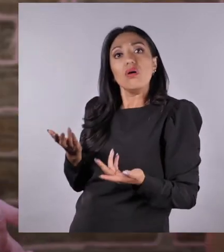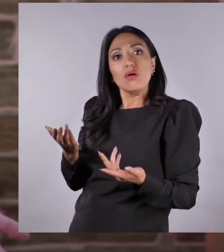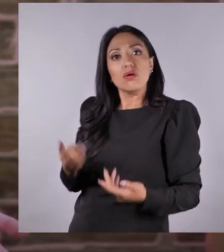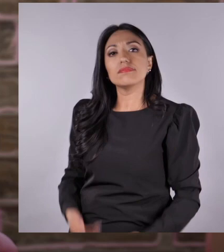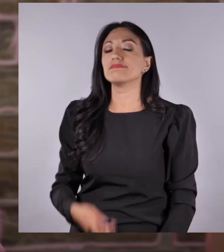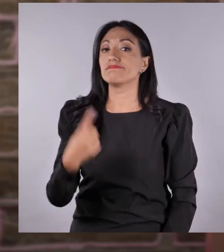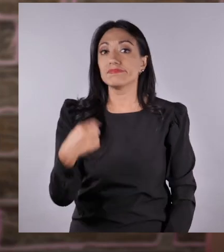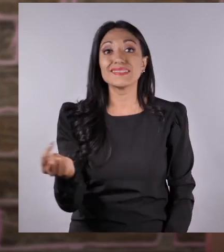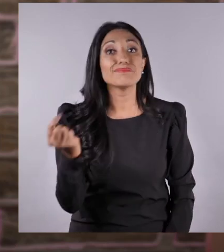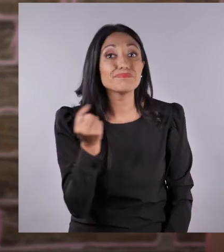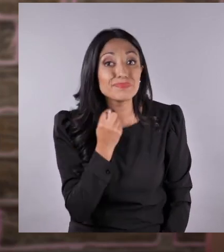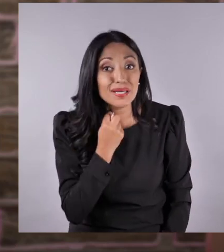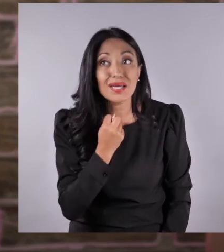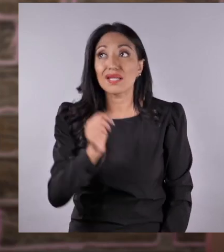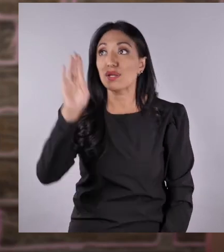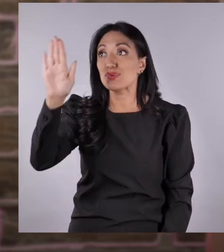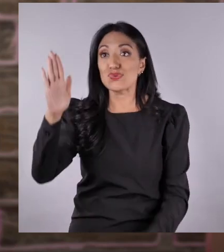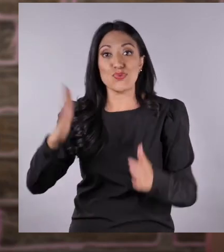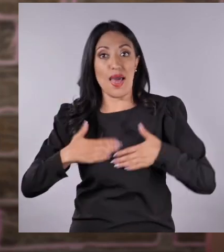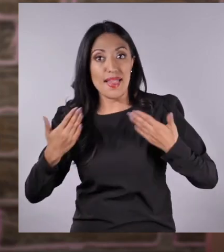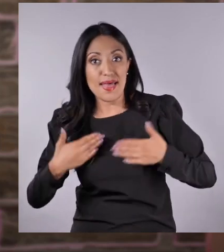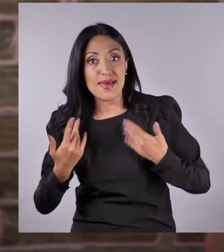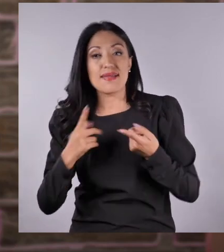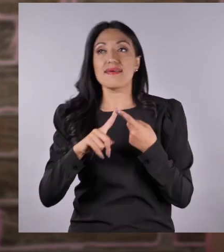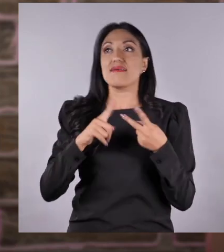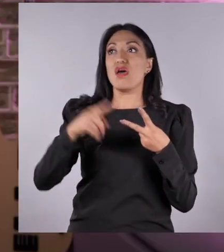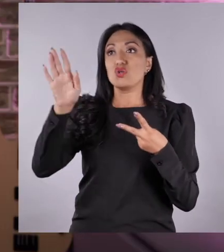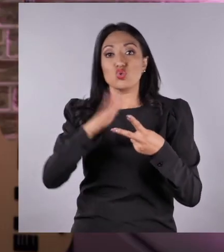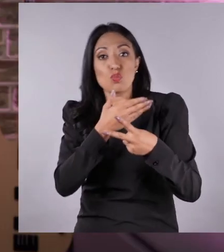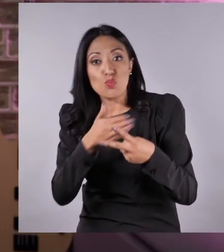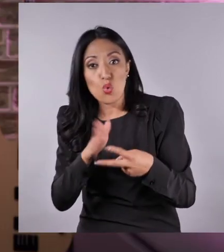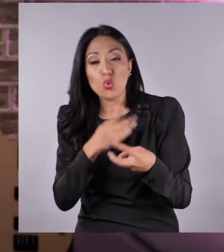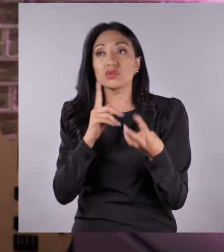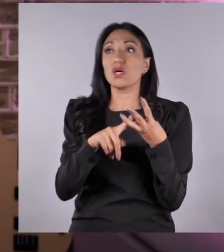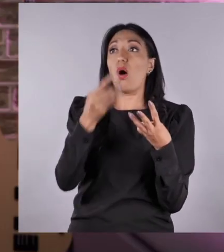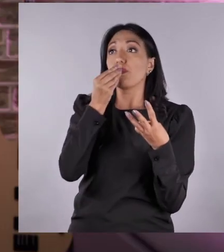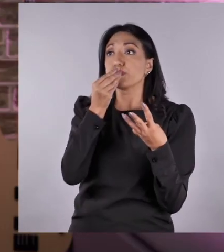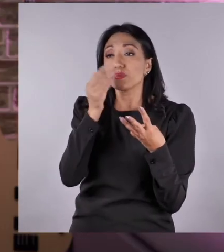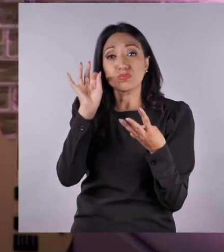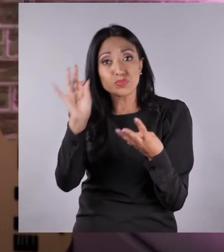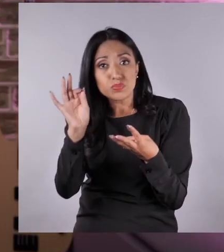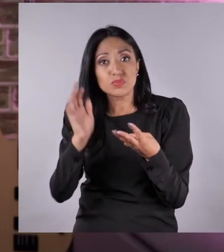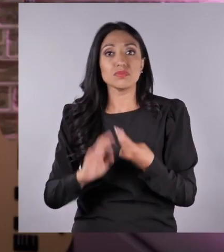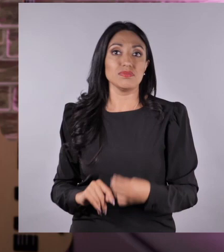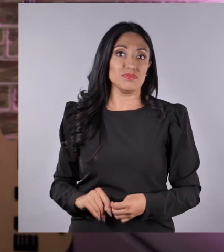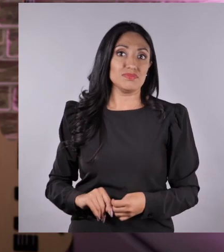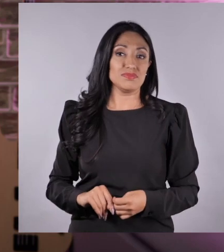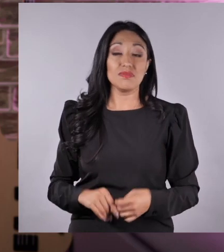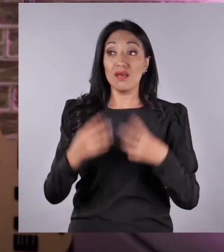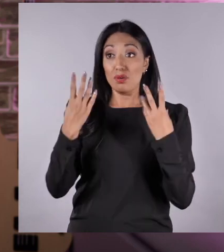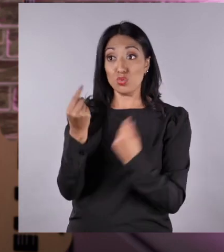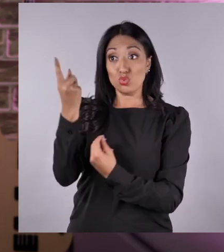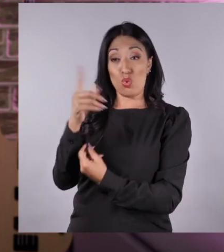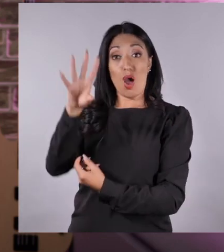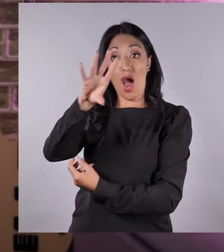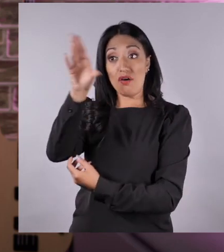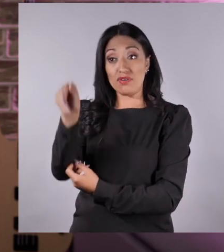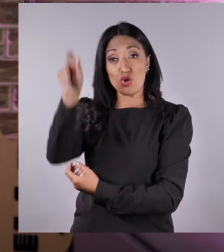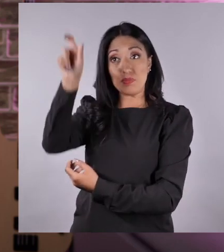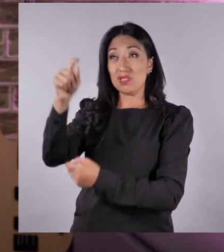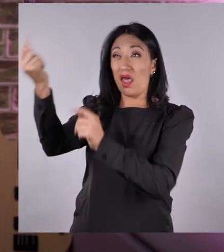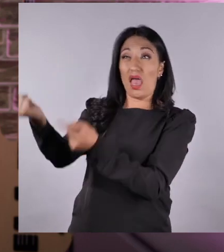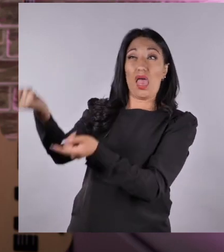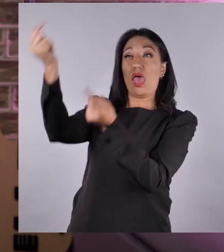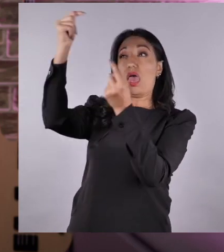hubiésemos perdido de mucho al no tener su alegría, su música y su deliciosa comida. Y no te olvides que muchos de